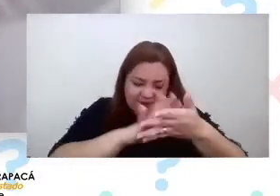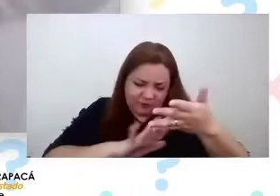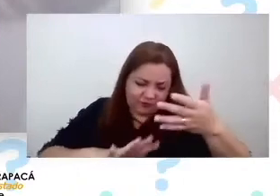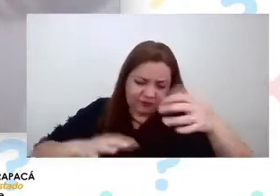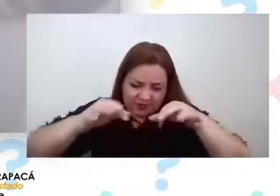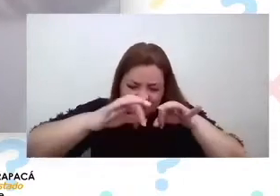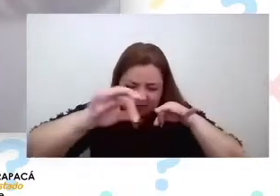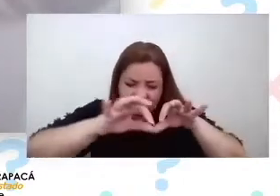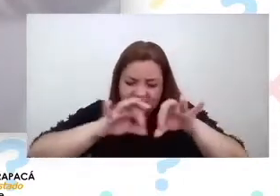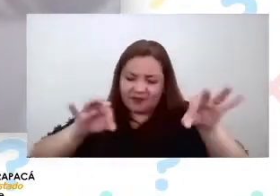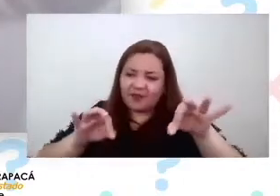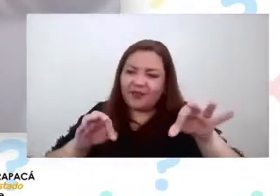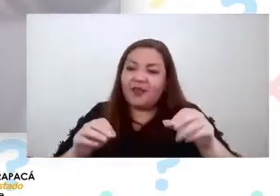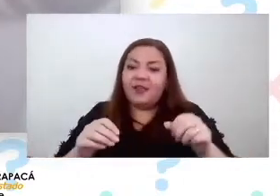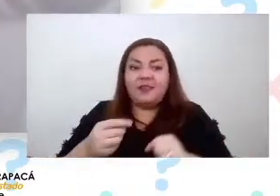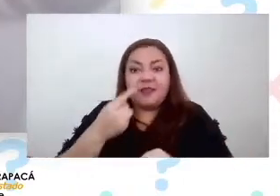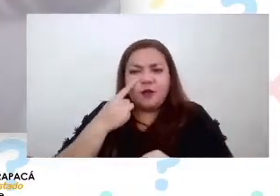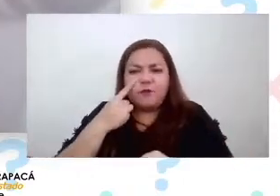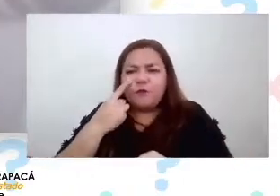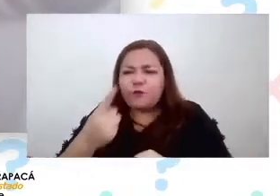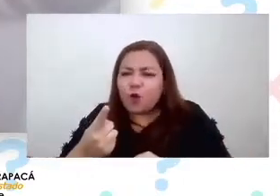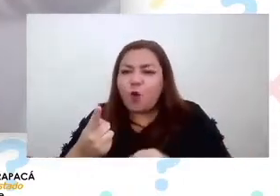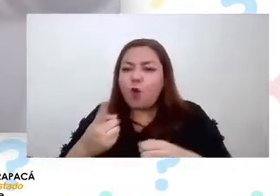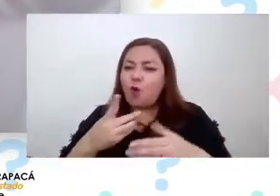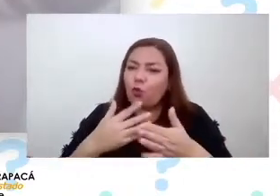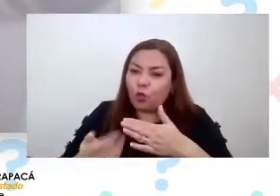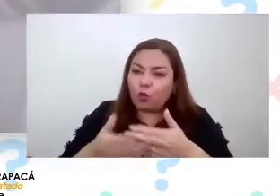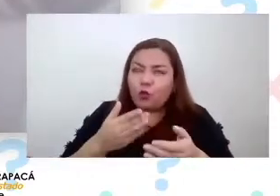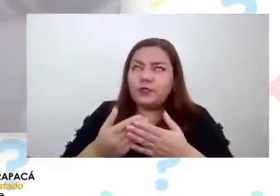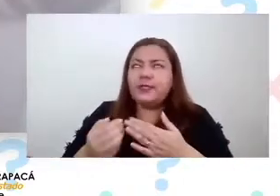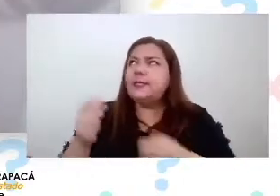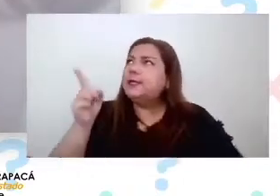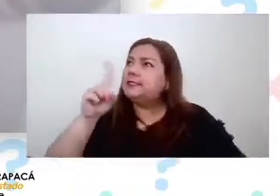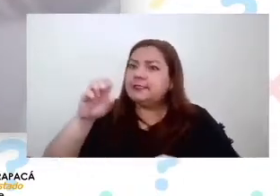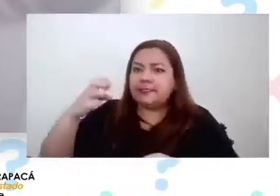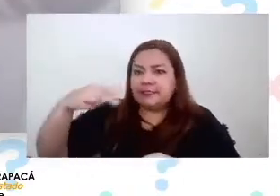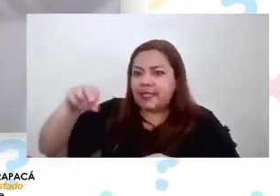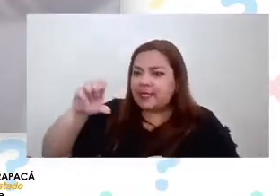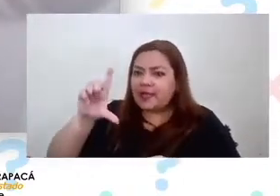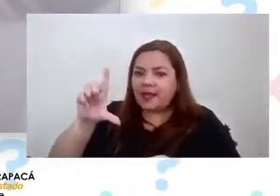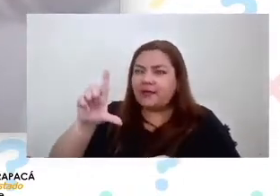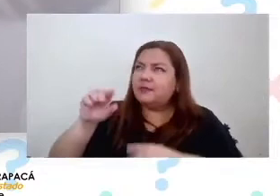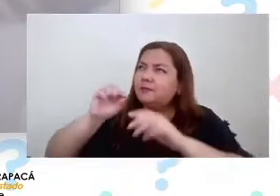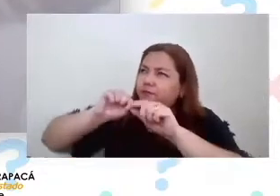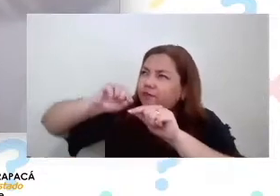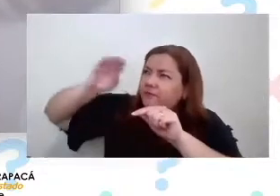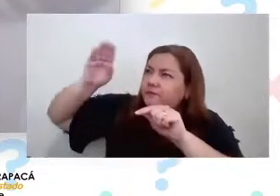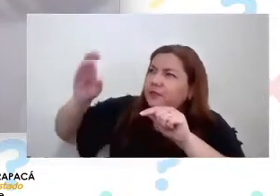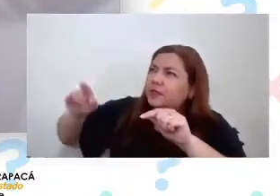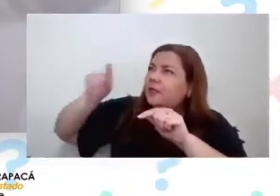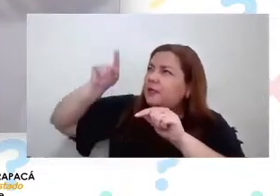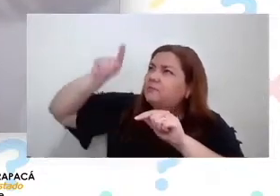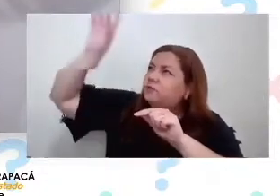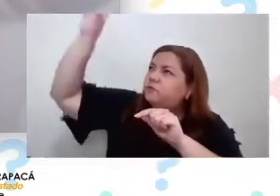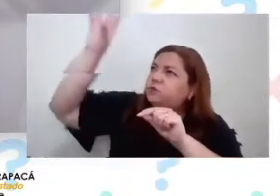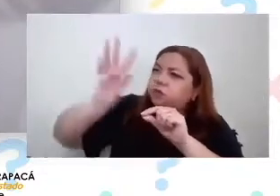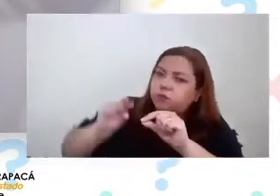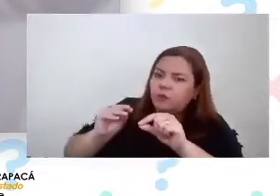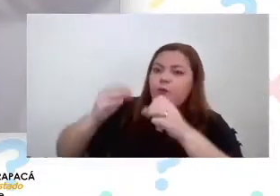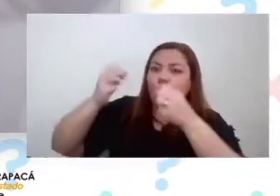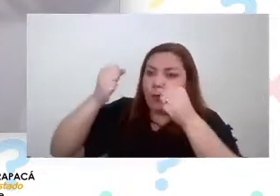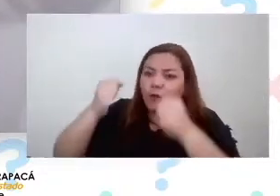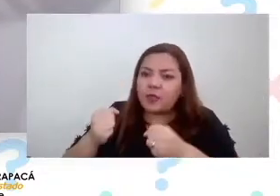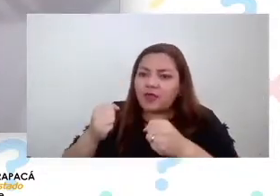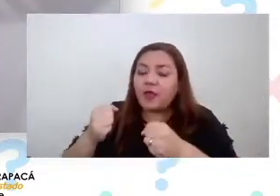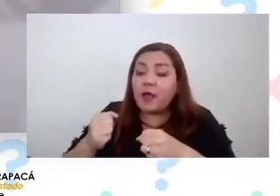y él vio donde la señal era como donde había mayor señal entonces